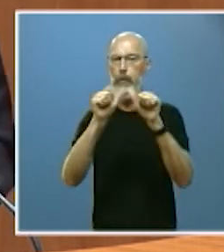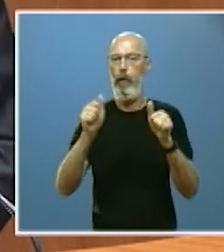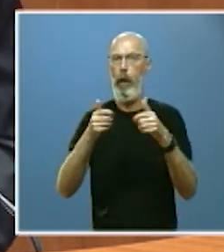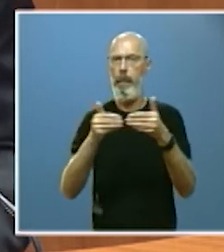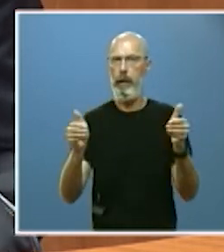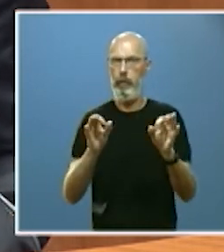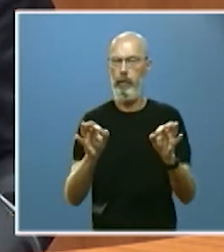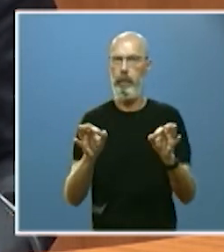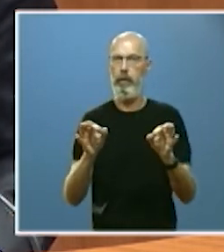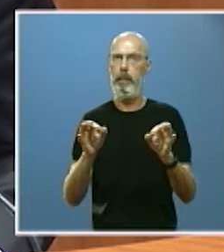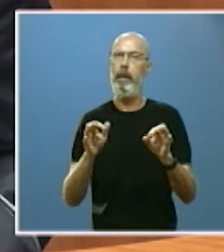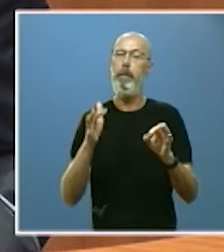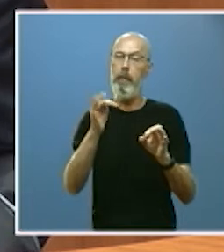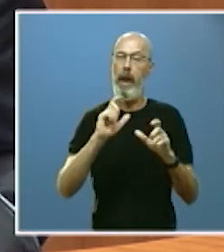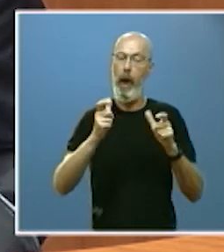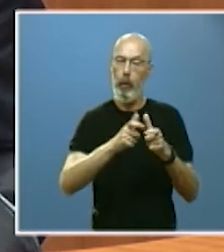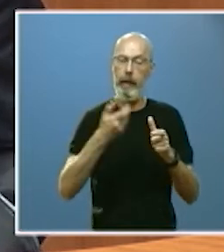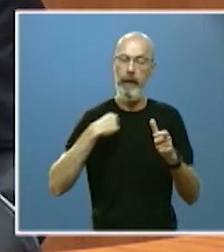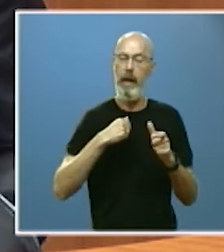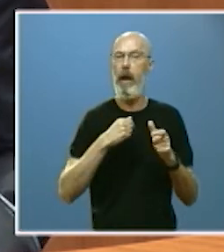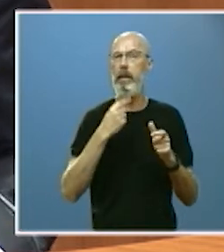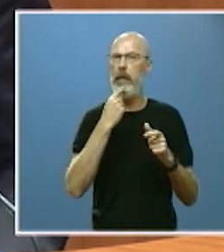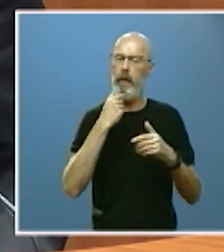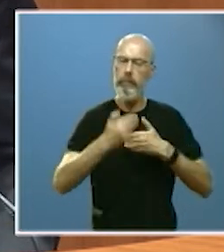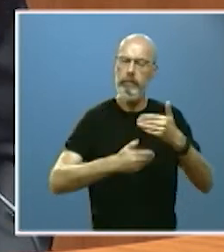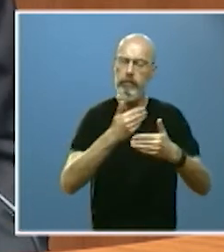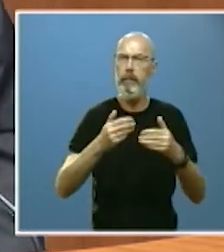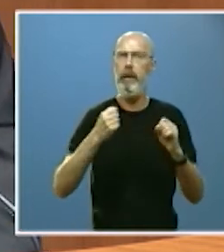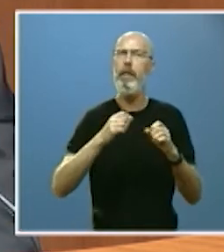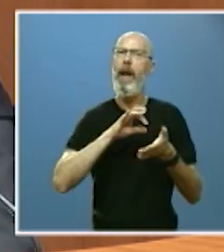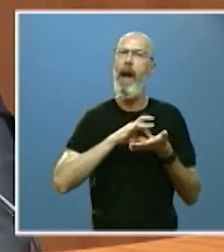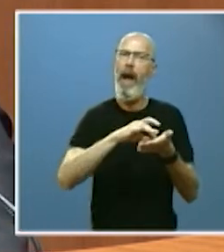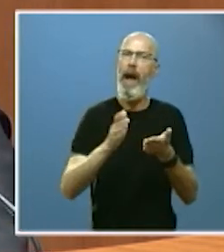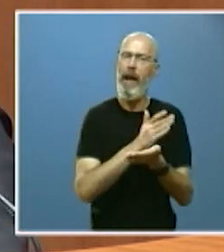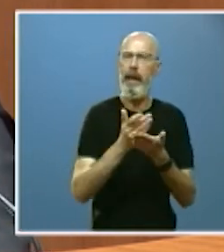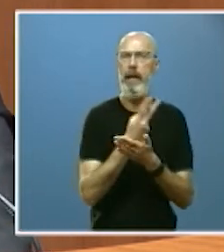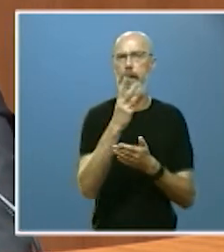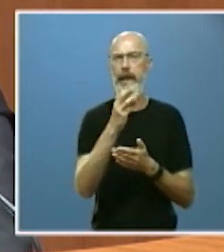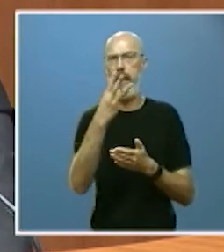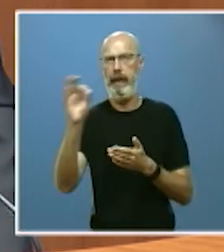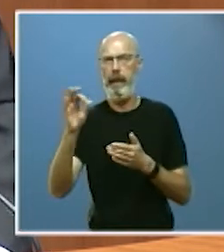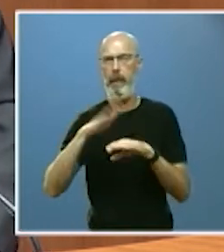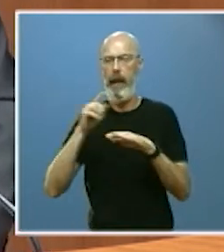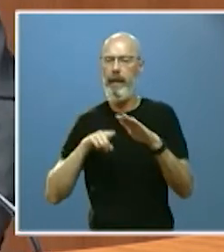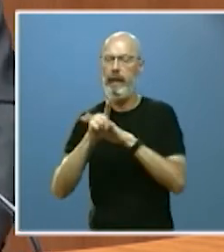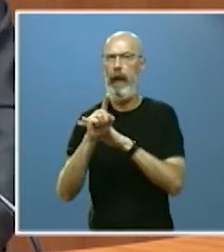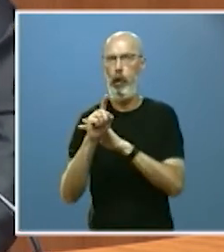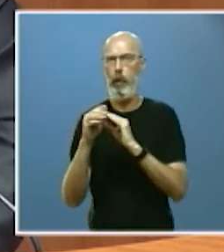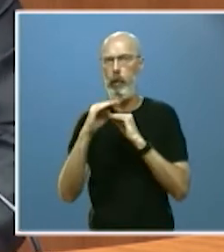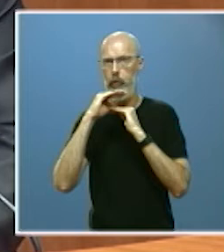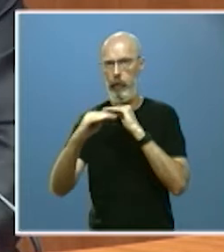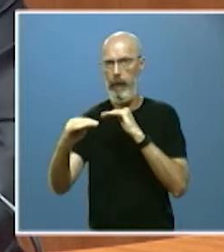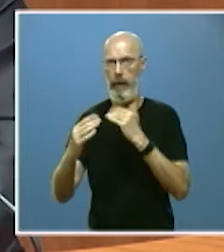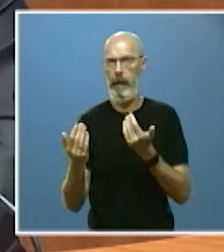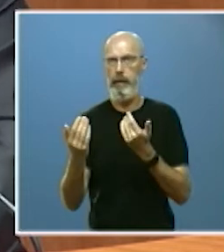proactiva en la aplicación de la agenda 2030 de Naciones Unidas para el desarrollo sostenible que ya inspiró nuestro tercer plan director